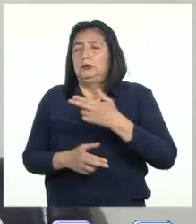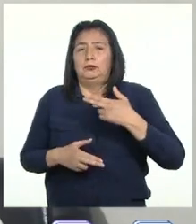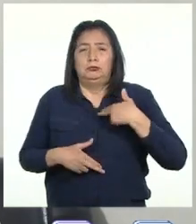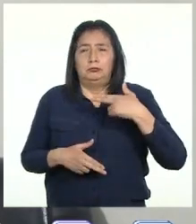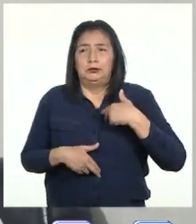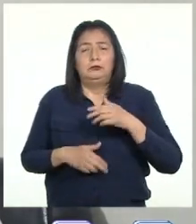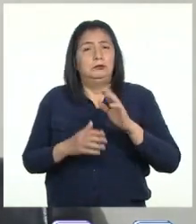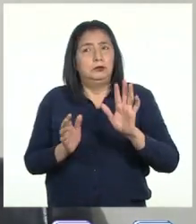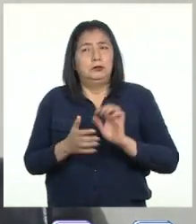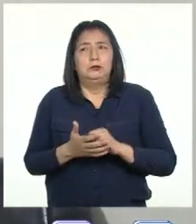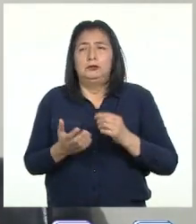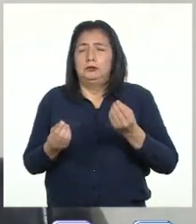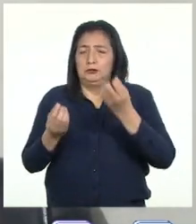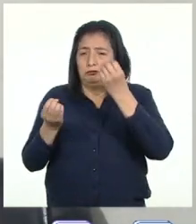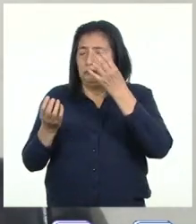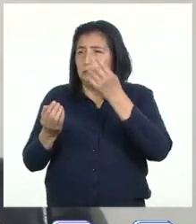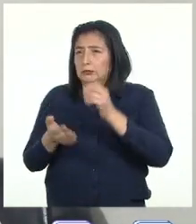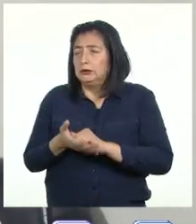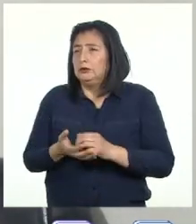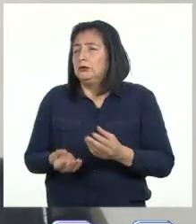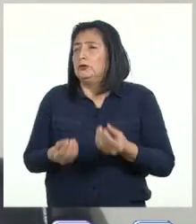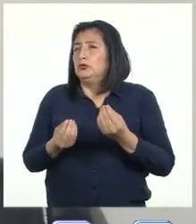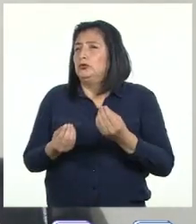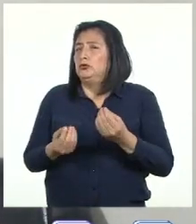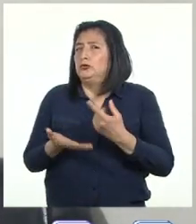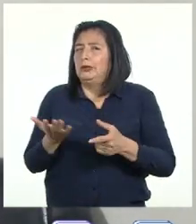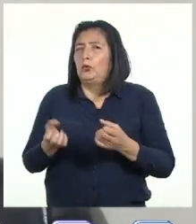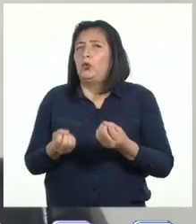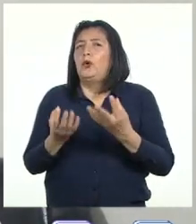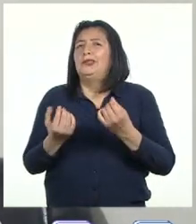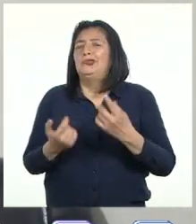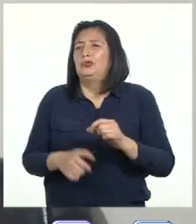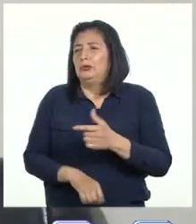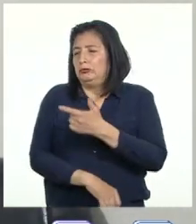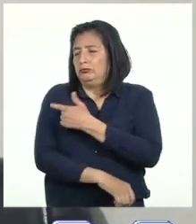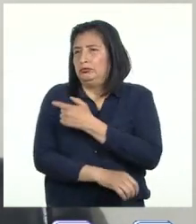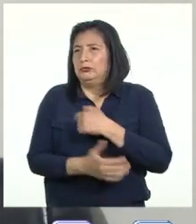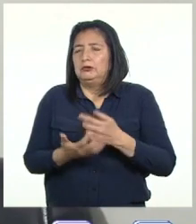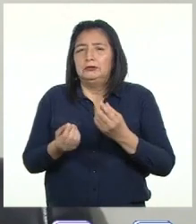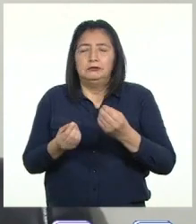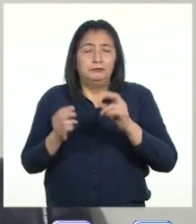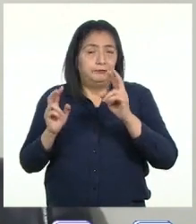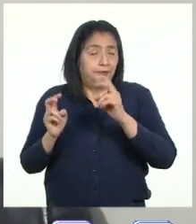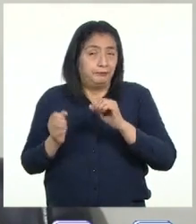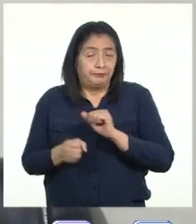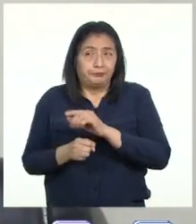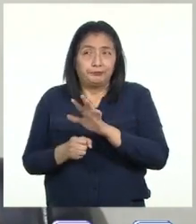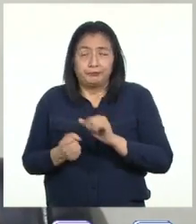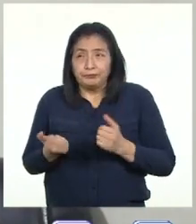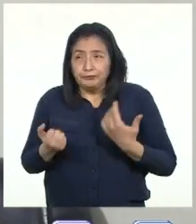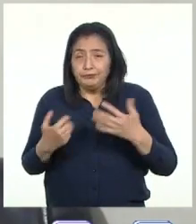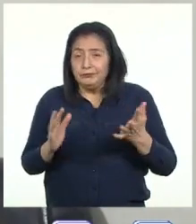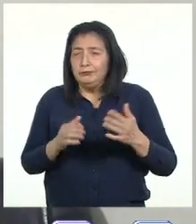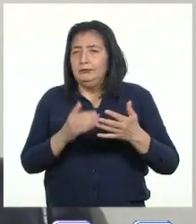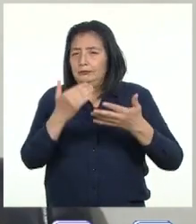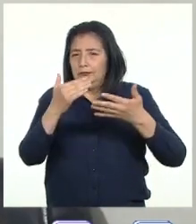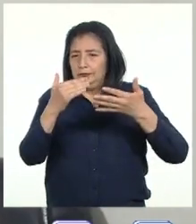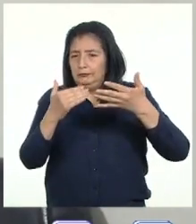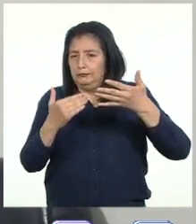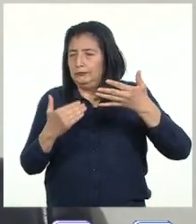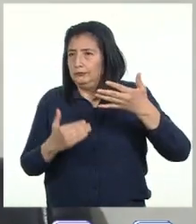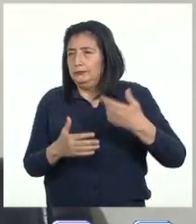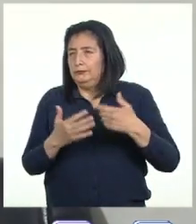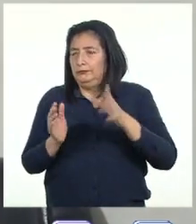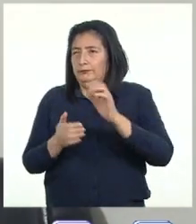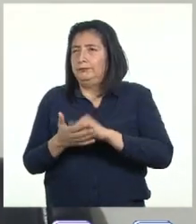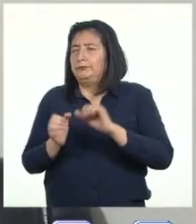Y con ello nos brinda información acerca de la dosis y el tiempo de efectividad de la vacuna Una vez transcurrido todas estas fases,